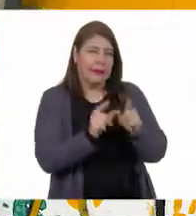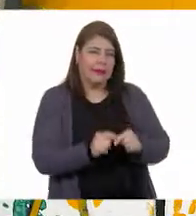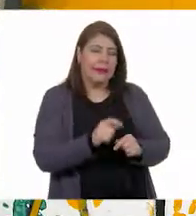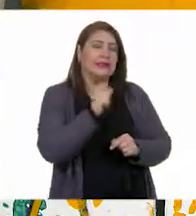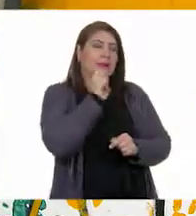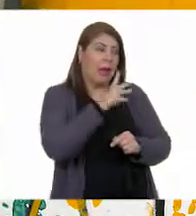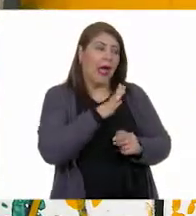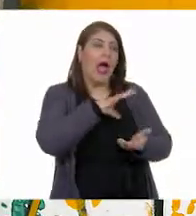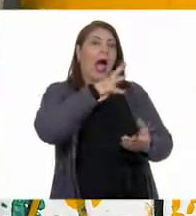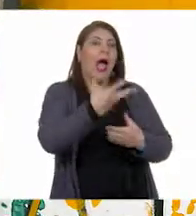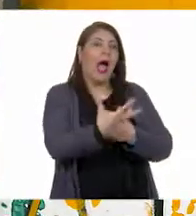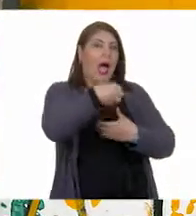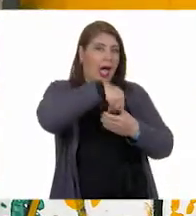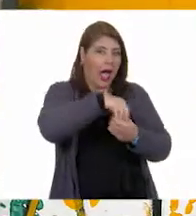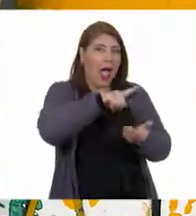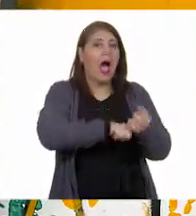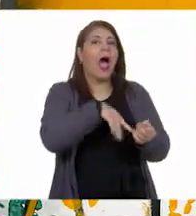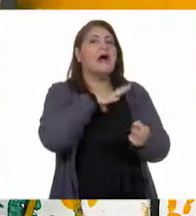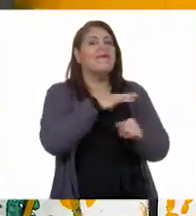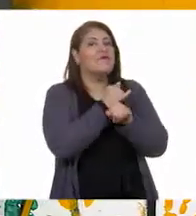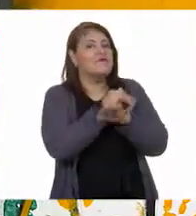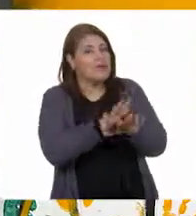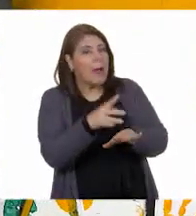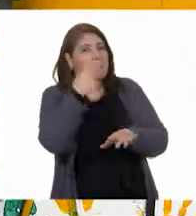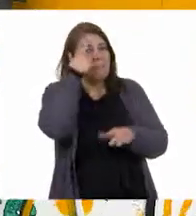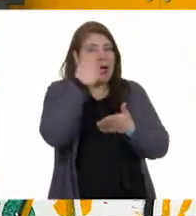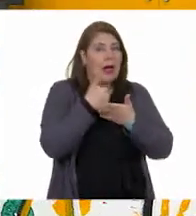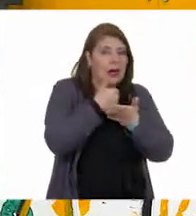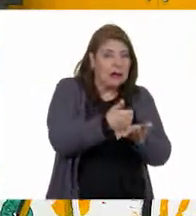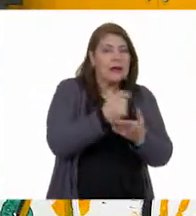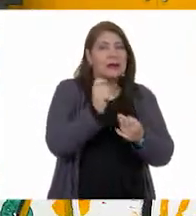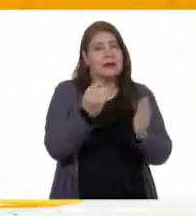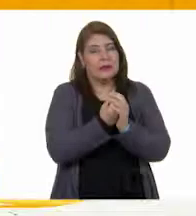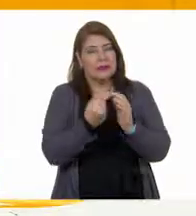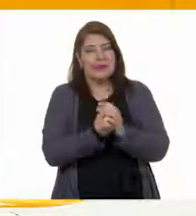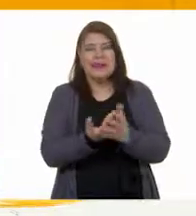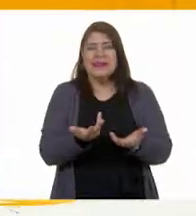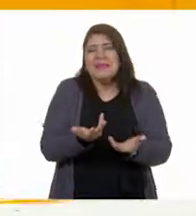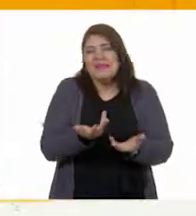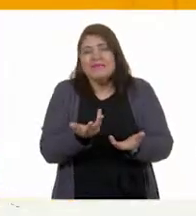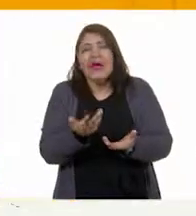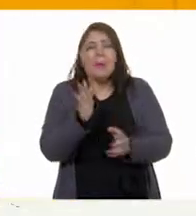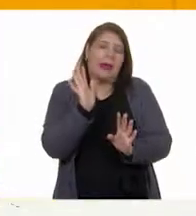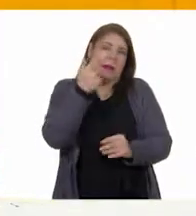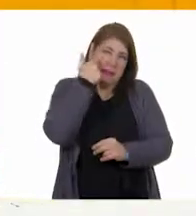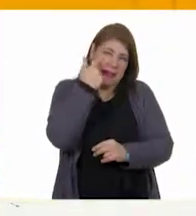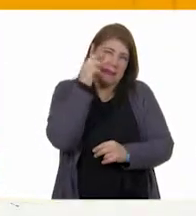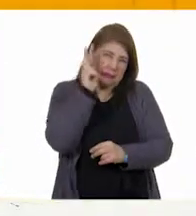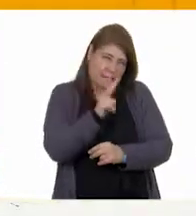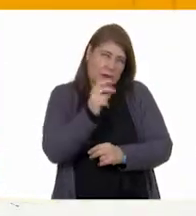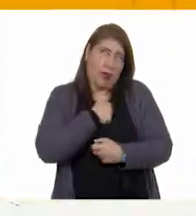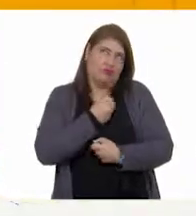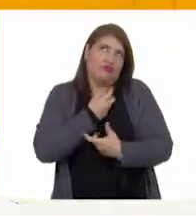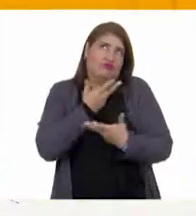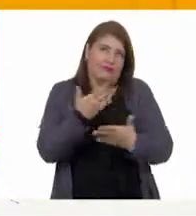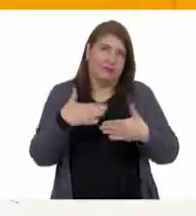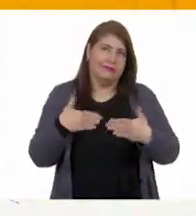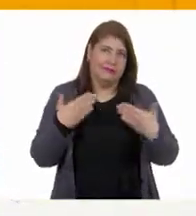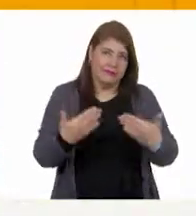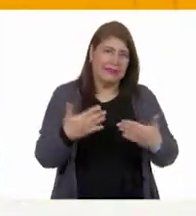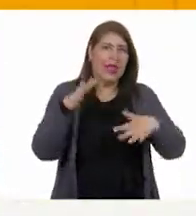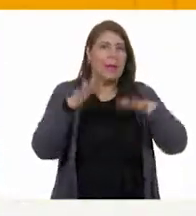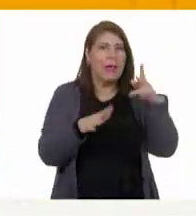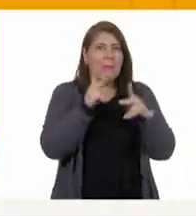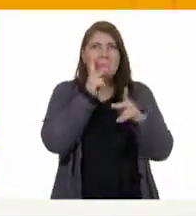tienen información que nos puede ayudar para la clase. Es que, es que, bueno, voy a confesar algo. A veces usan